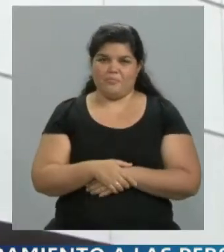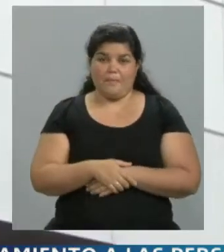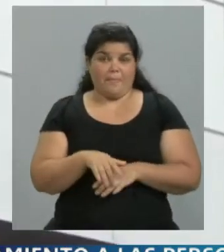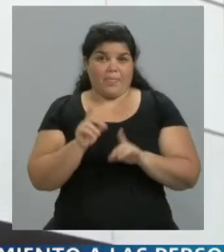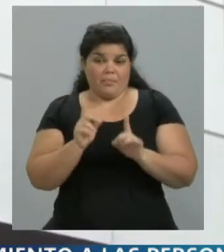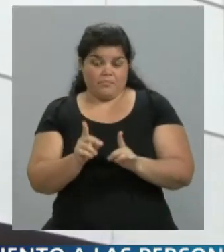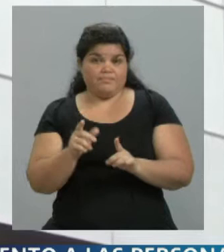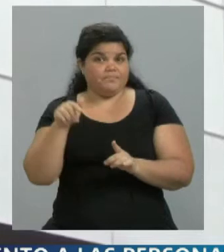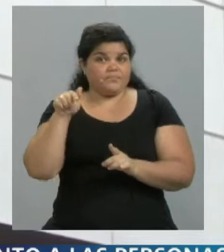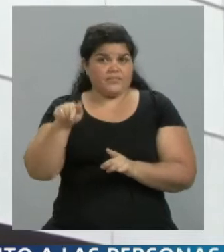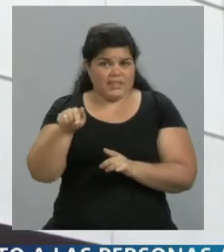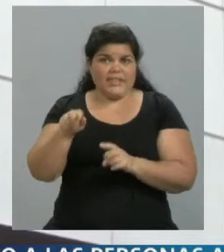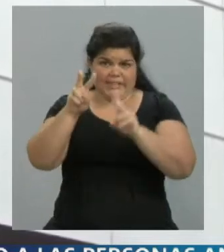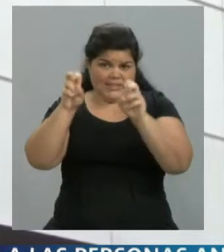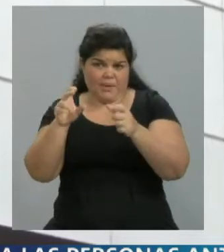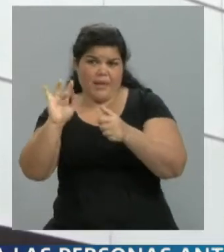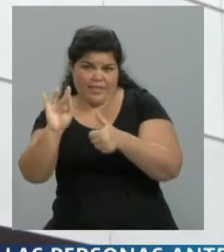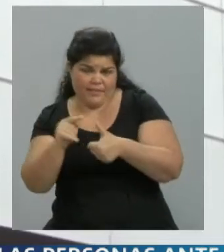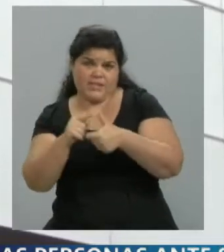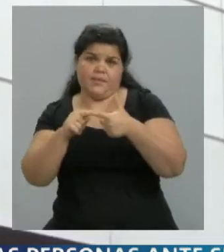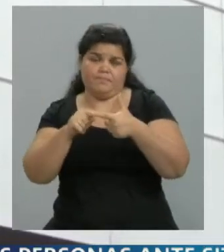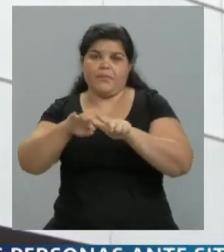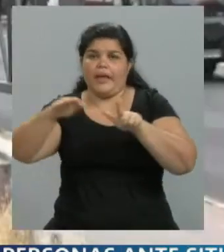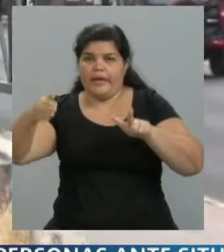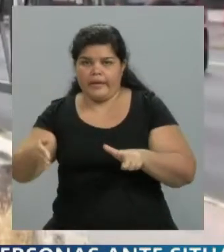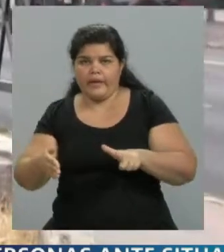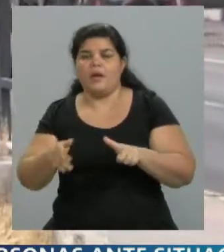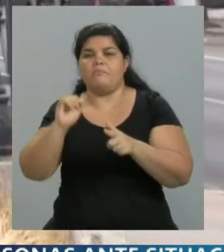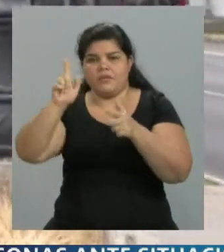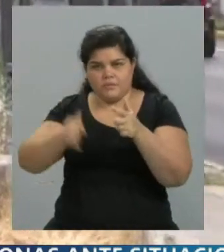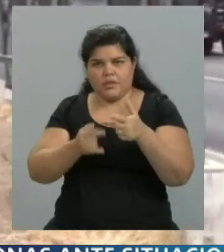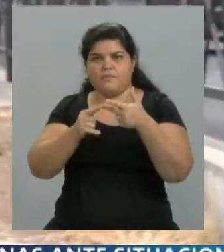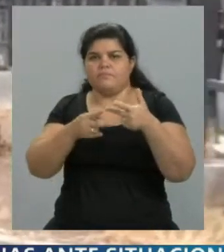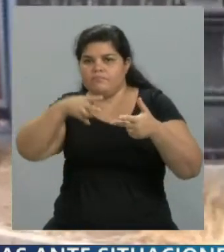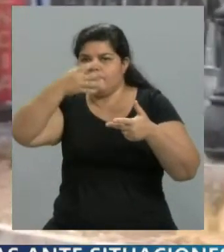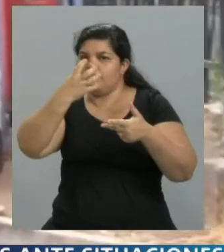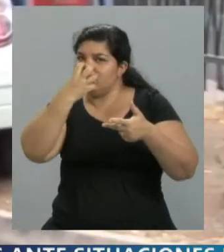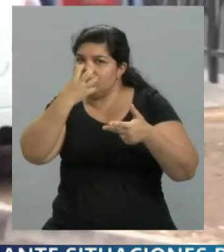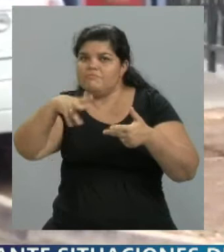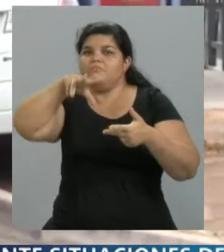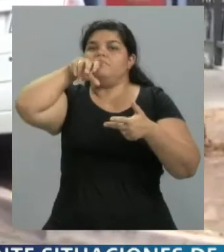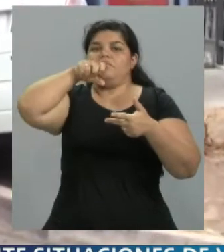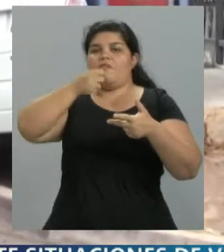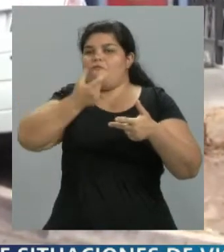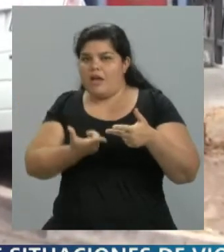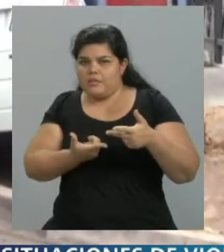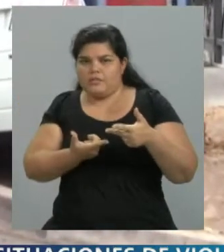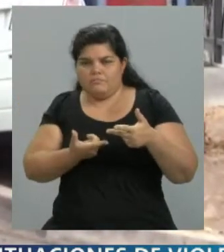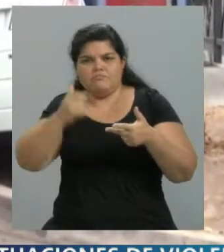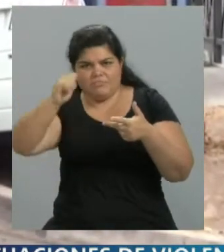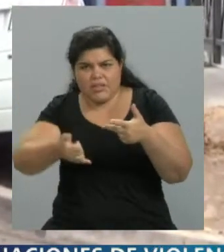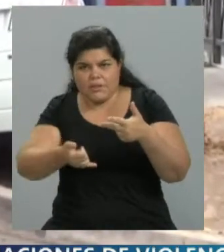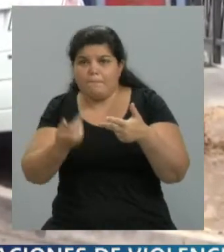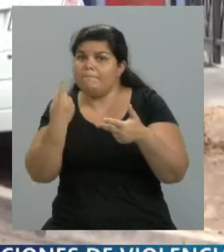Así que tenemos probablemente cama, ventilación mecánica, pero estamos con una dificultad en el personal, así que es una situación